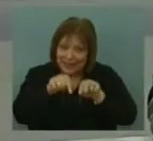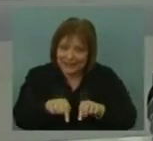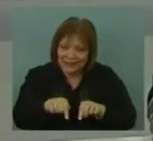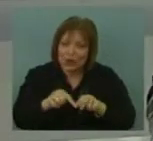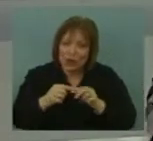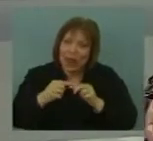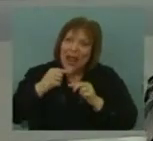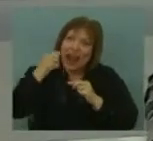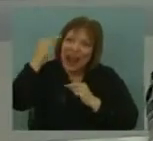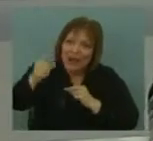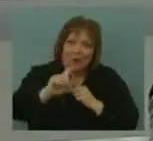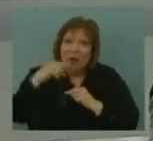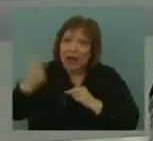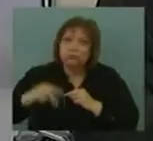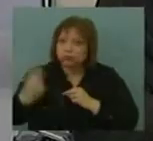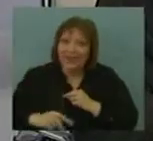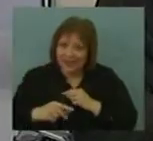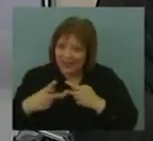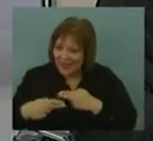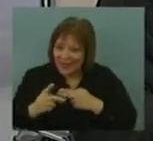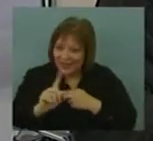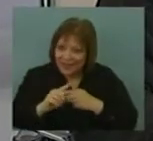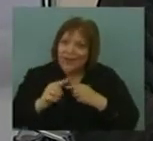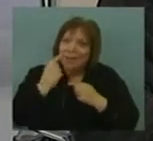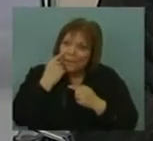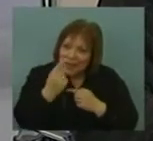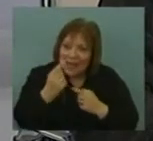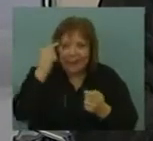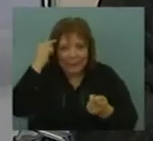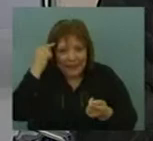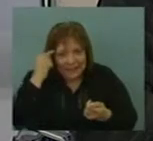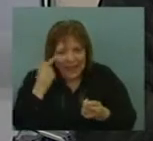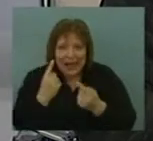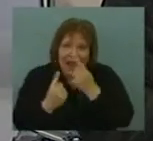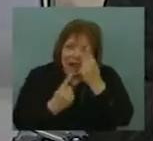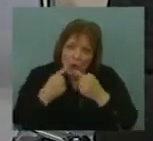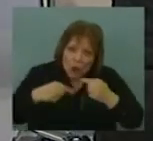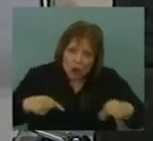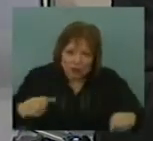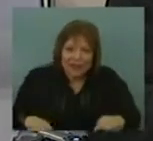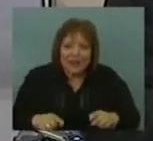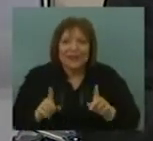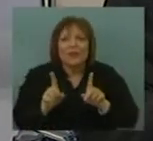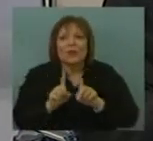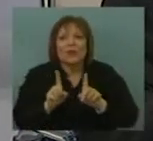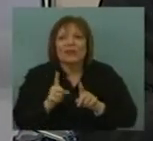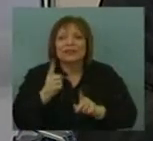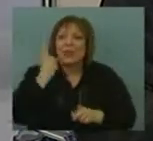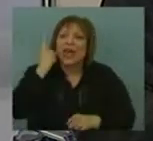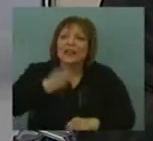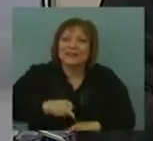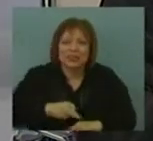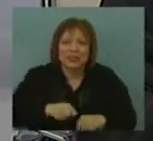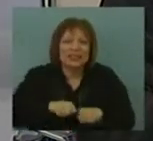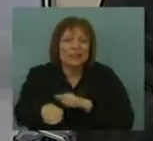aliento, ¿no? Se le da puro de la coyuntura. Totalmente, que nos permita pensar algunas cosas que no pasen esencialmente por esa decisión tan